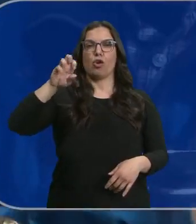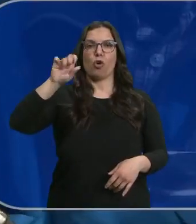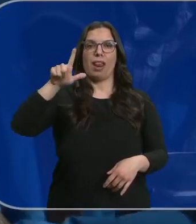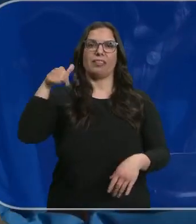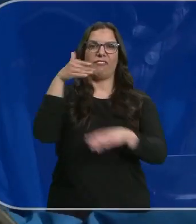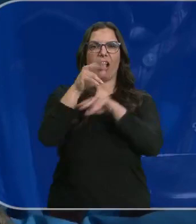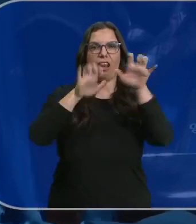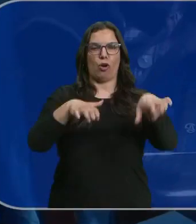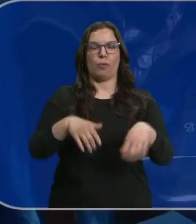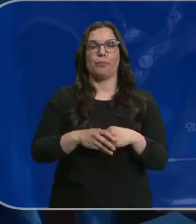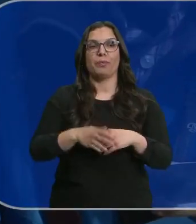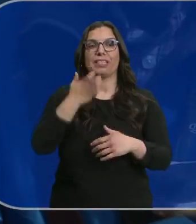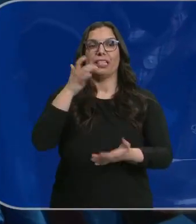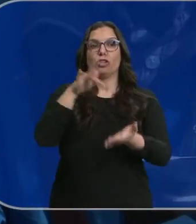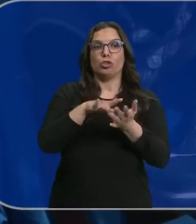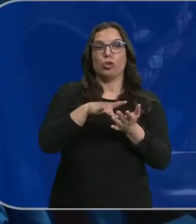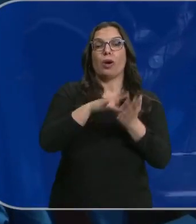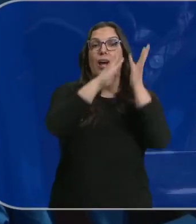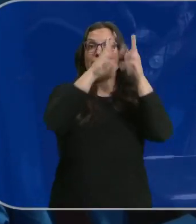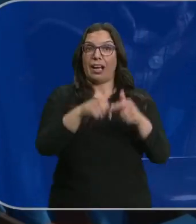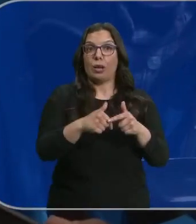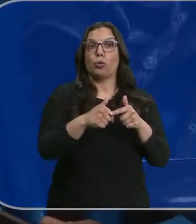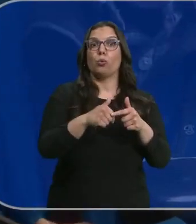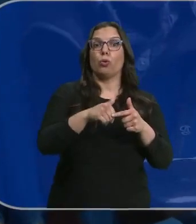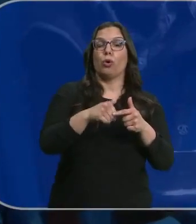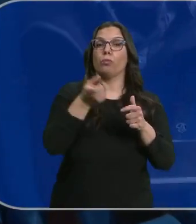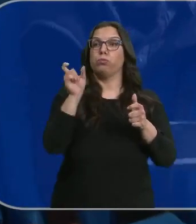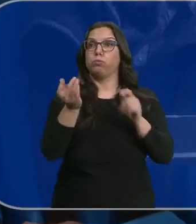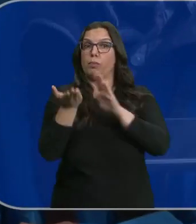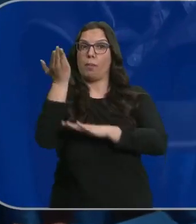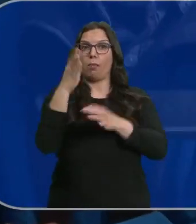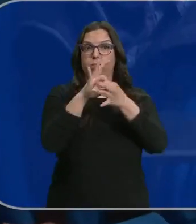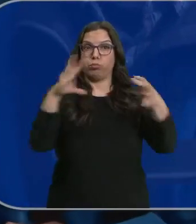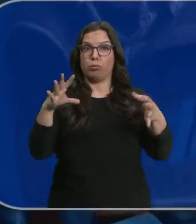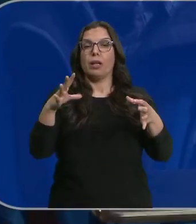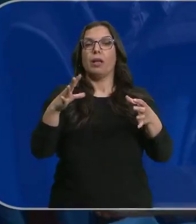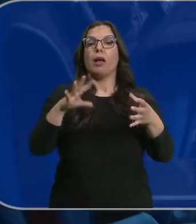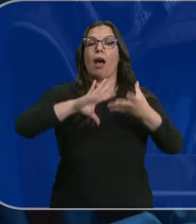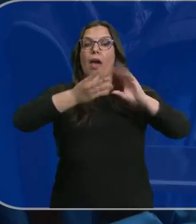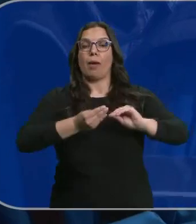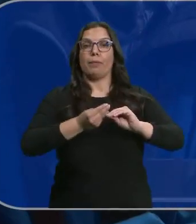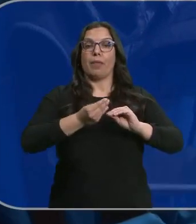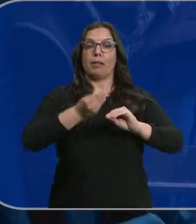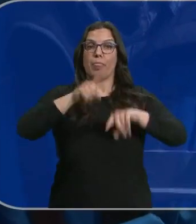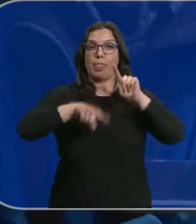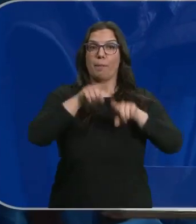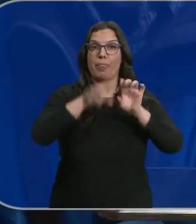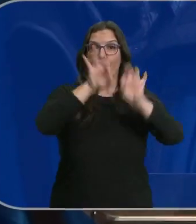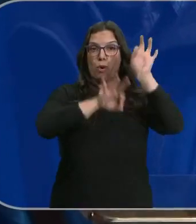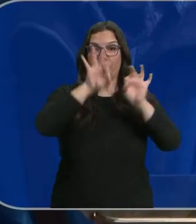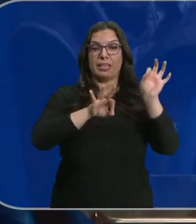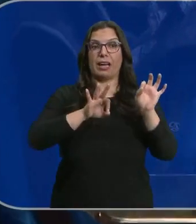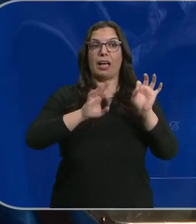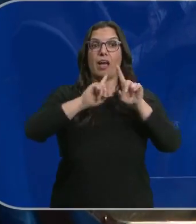¿Qué pasaría con esa deflactación? Pues simplemente que se ajustarían los tramos a que las familias que más